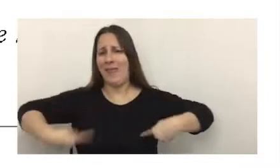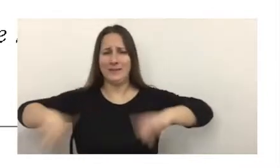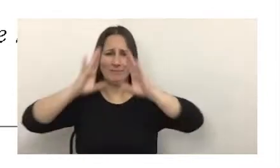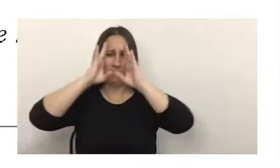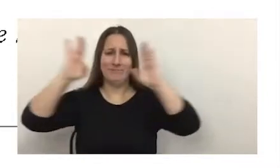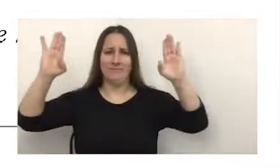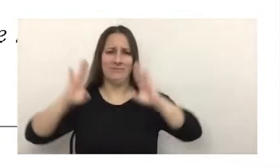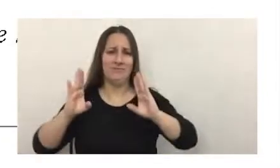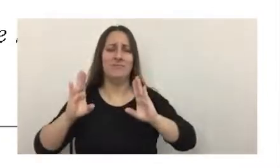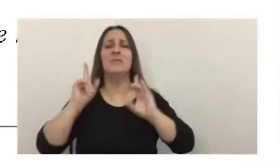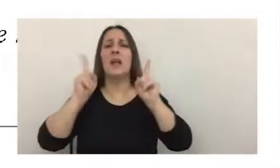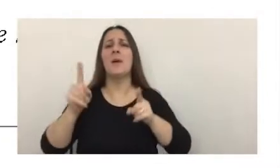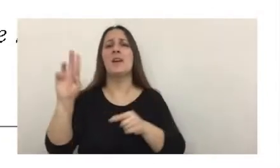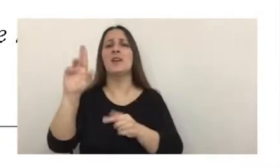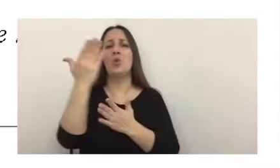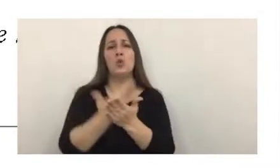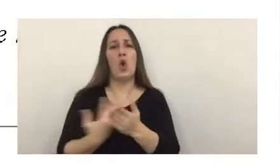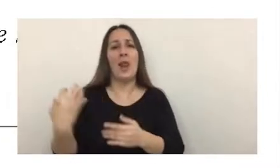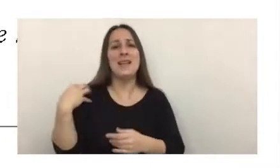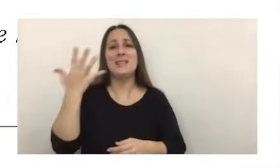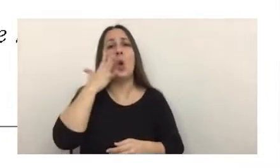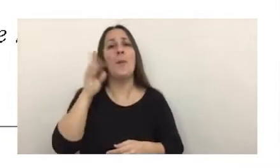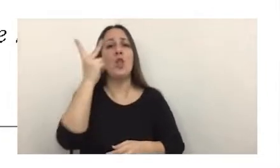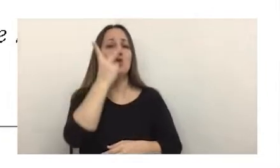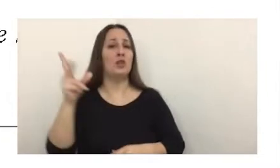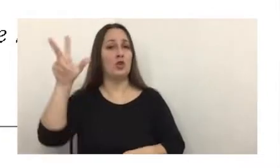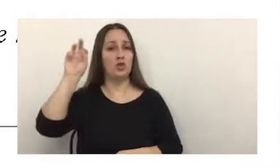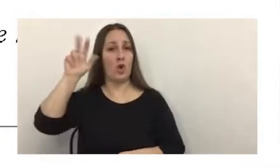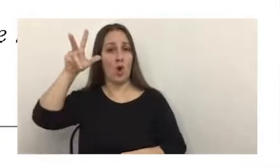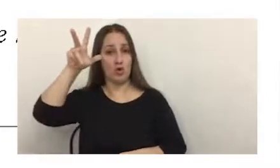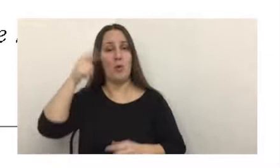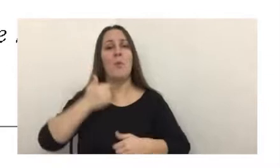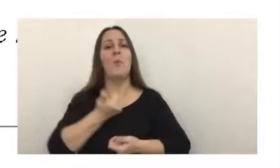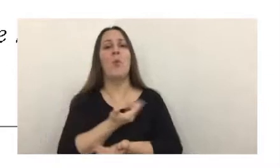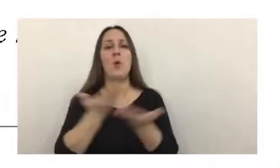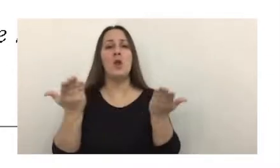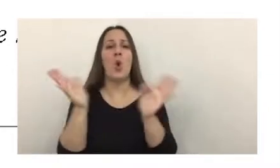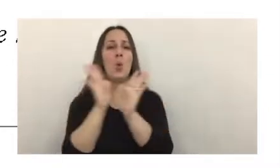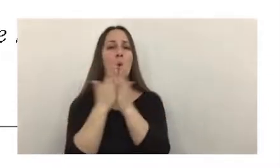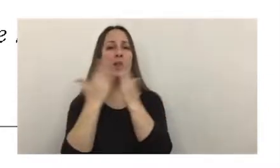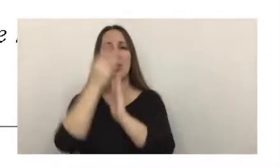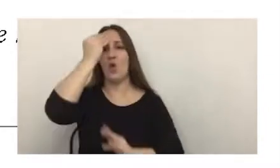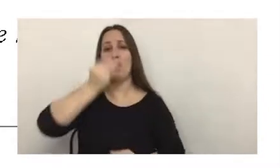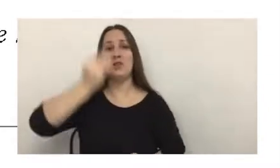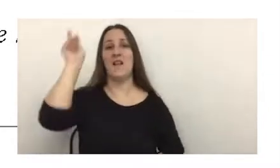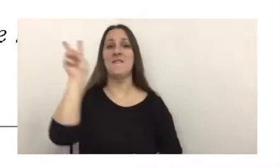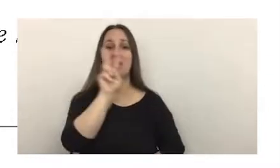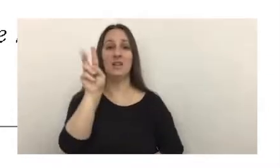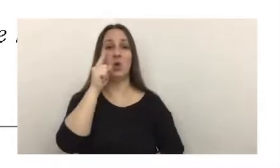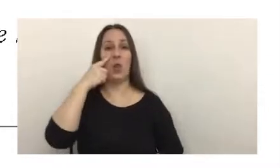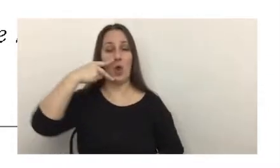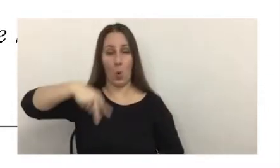como la resolución general 5.208 publicada en el boletín oficial el 22 de junio.